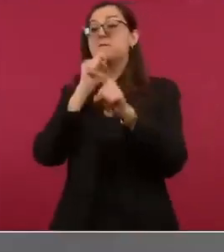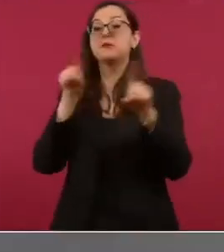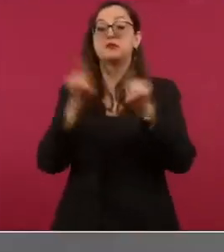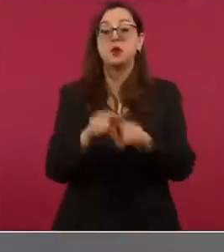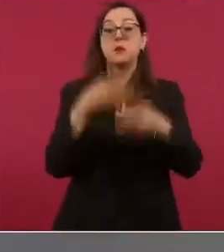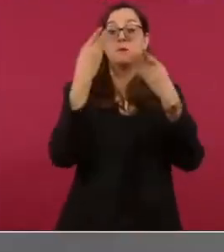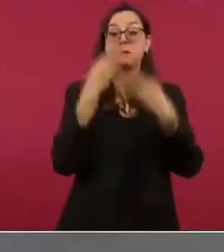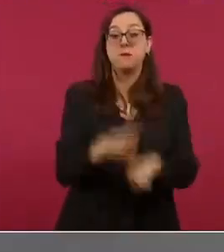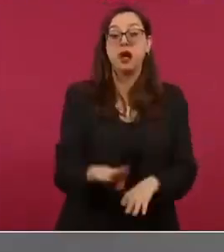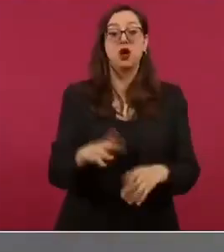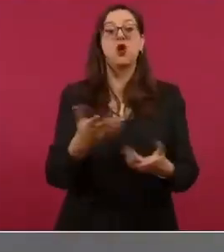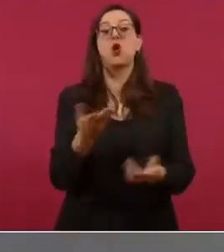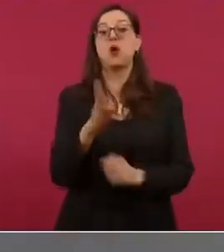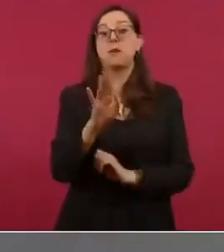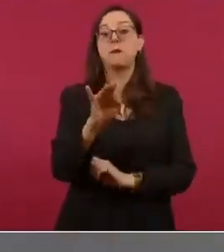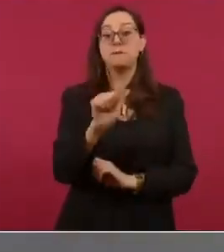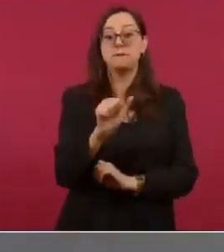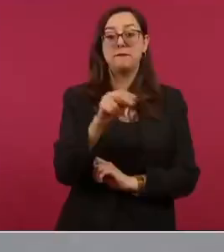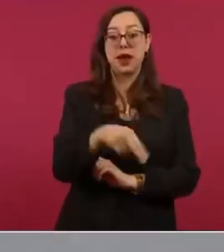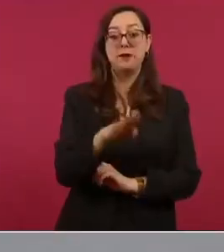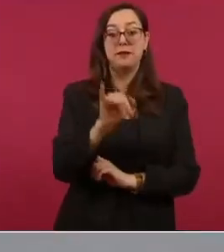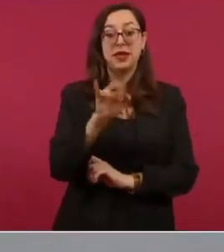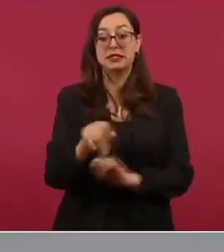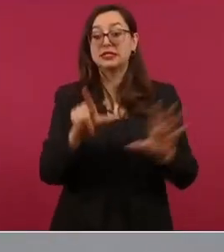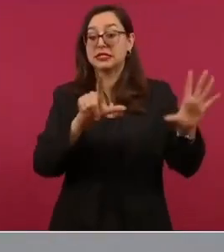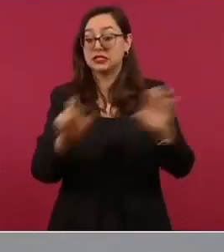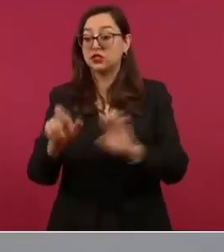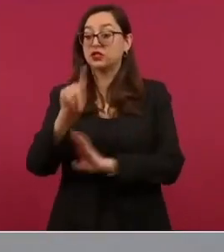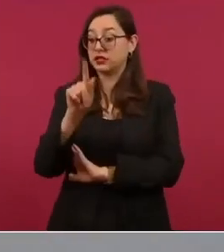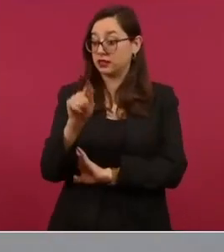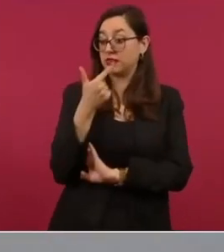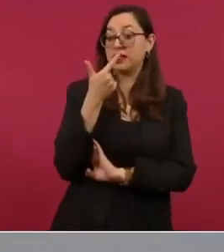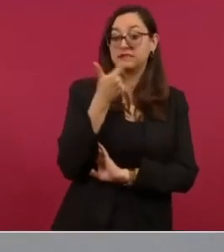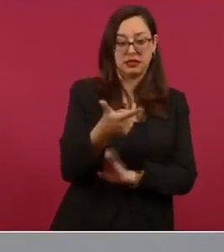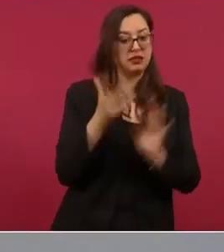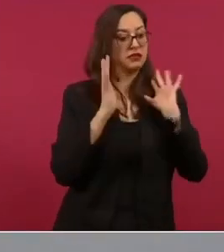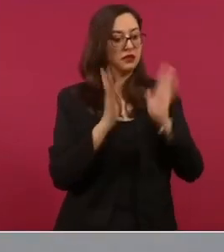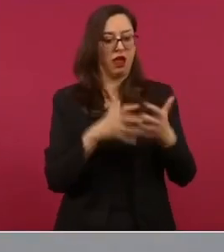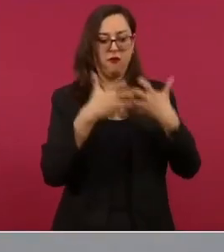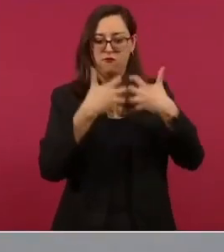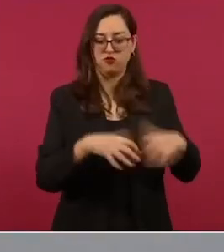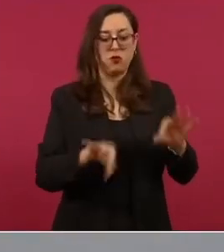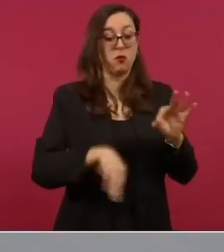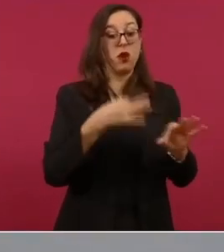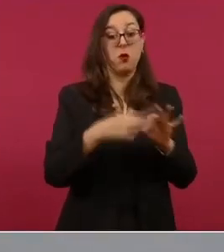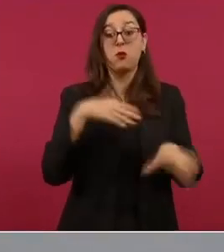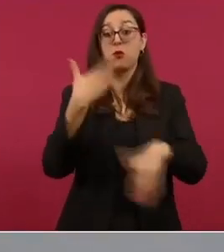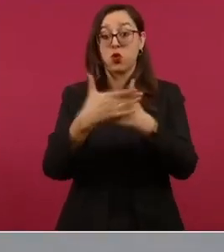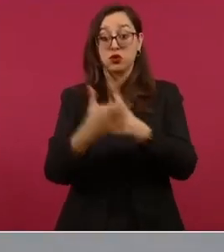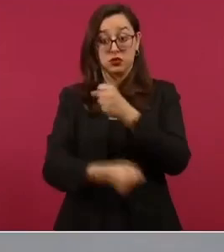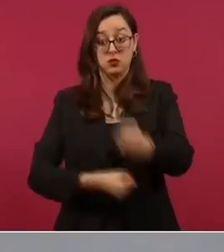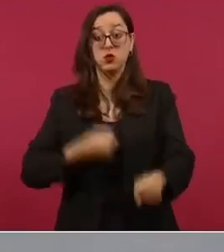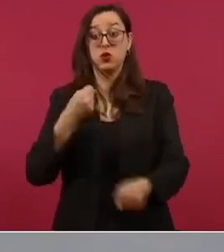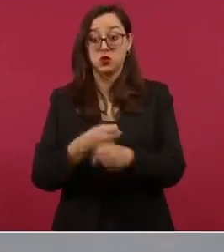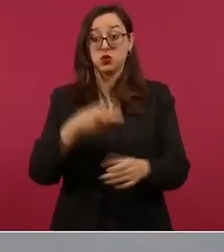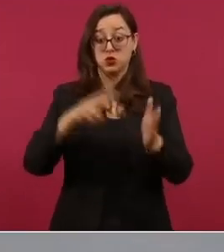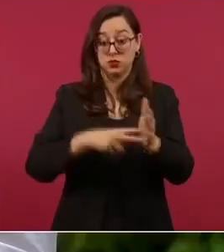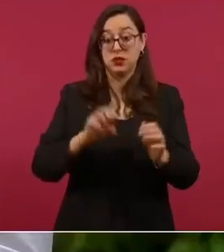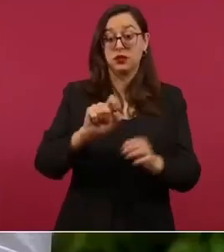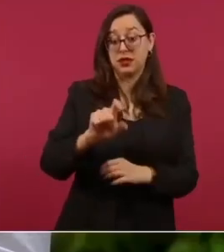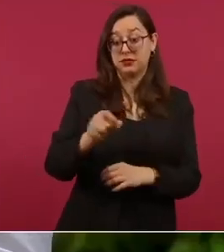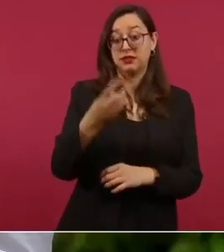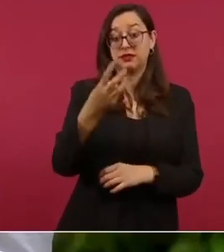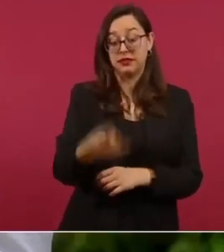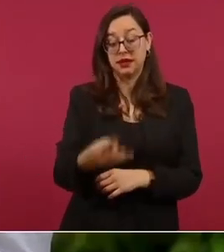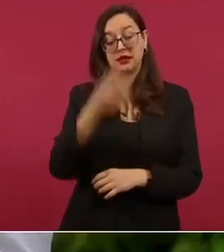operando setecientas ochenta y siete a mediados del año próximo se tendrán funcionando dos mil